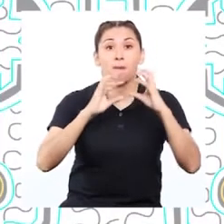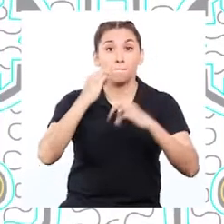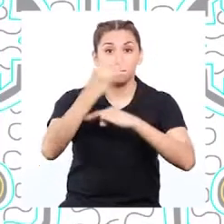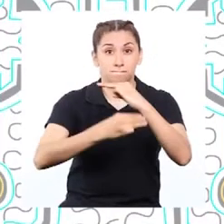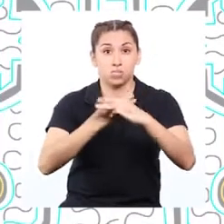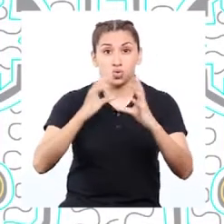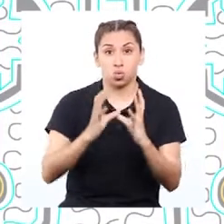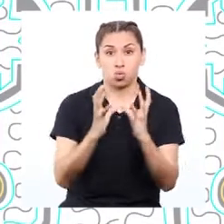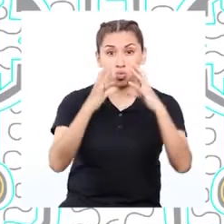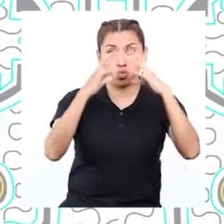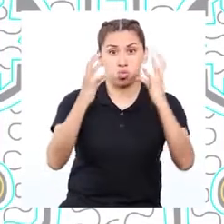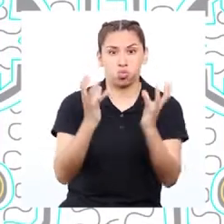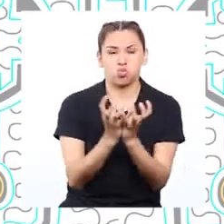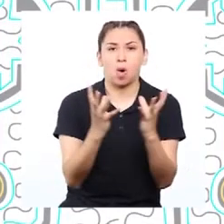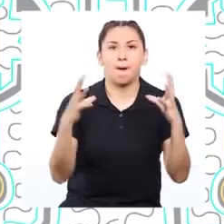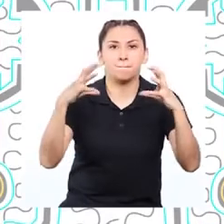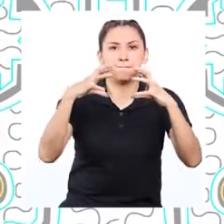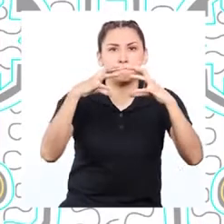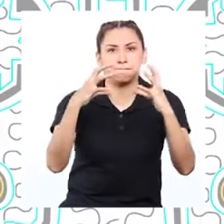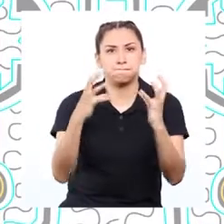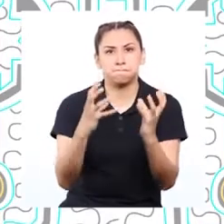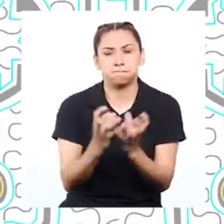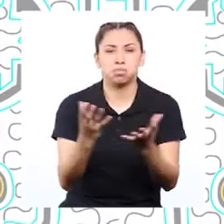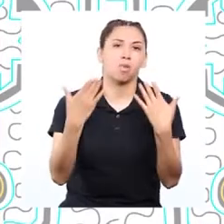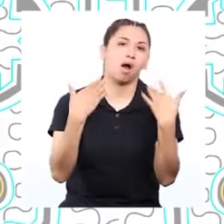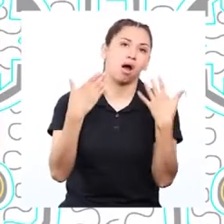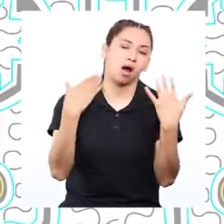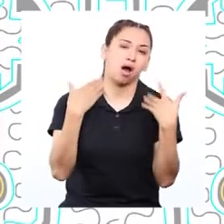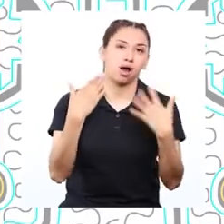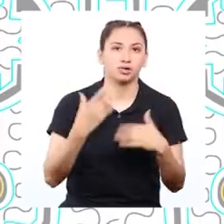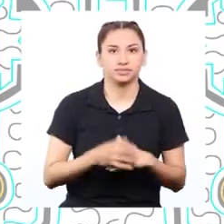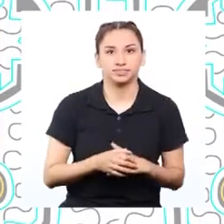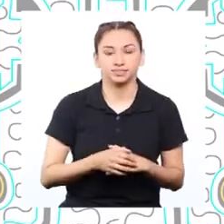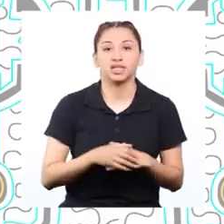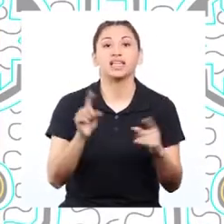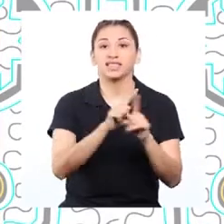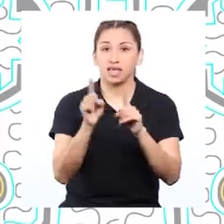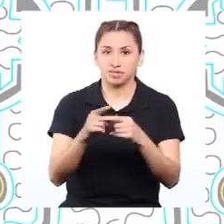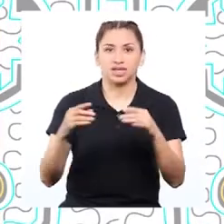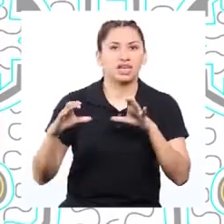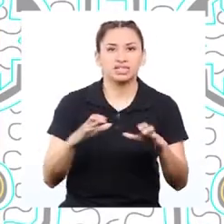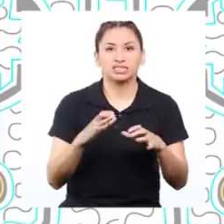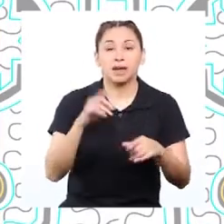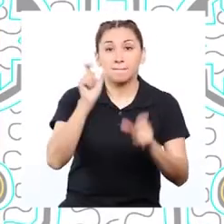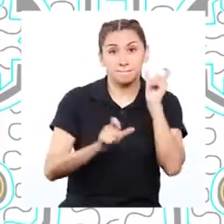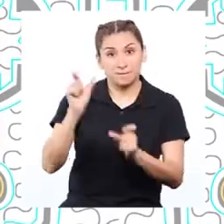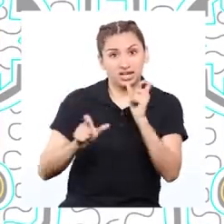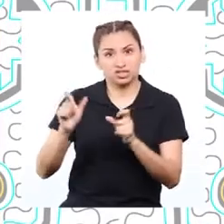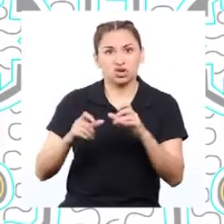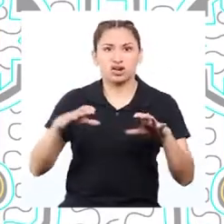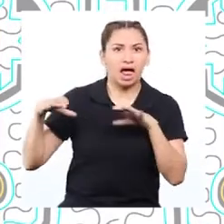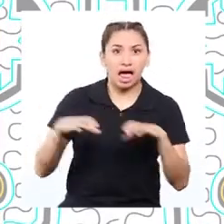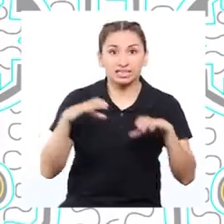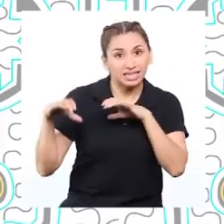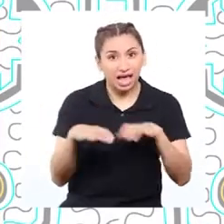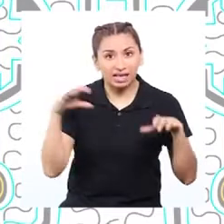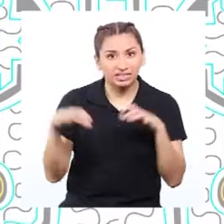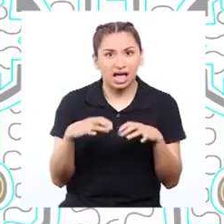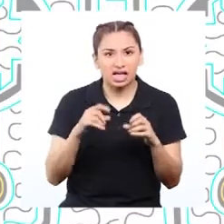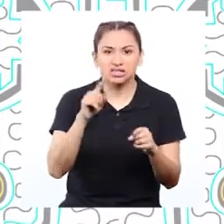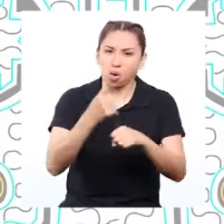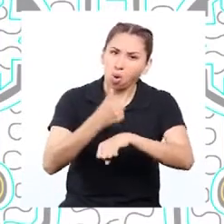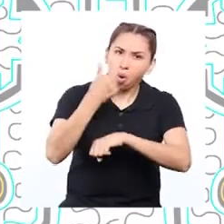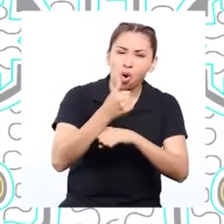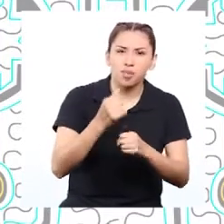que nuestro planeta retenga más calor del que necesita. Hay varias actividades humanas que incrementan los